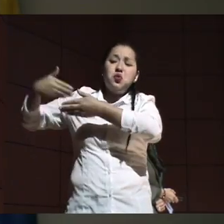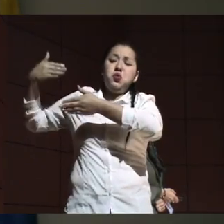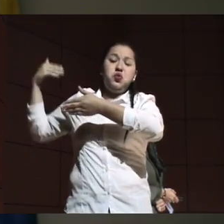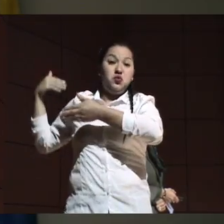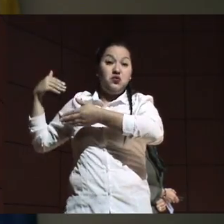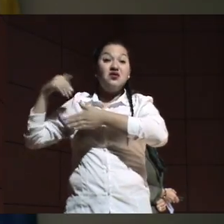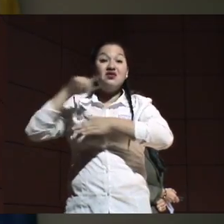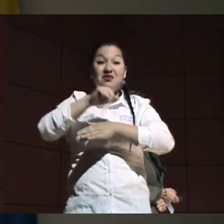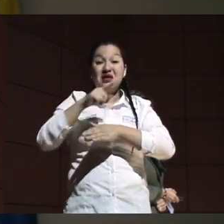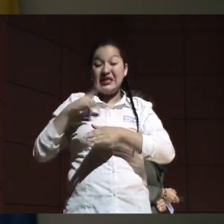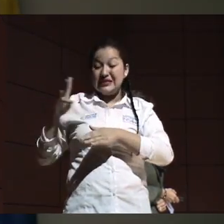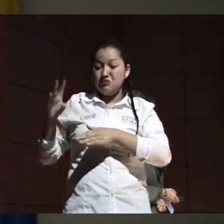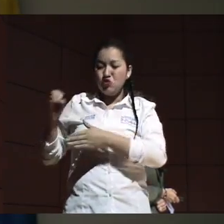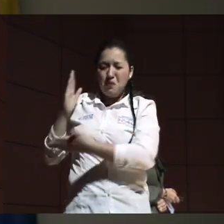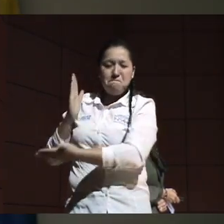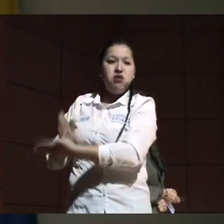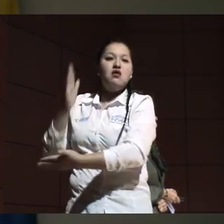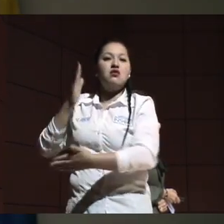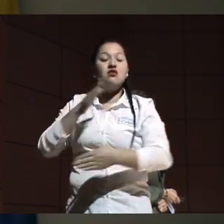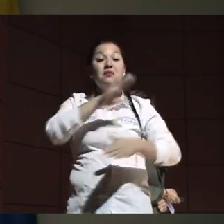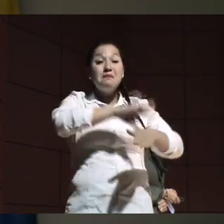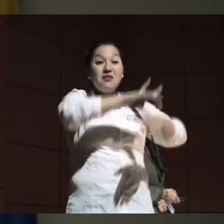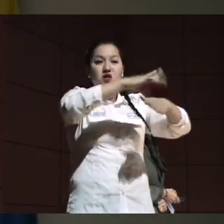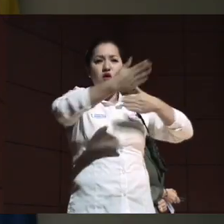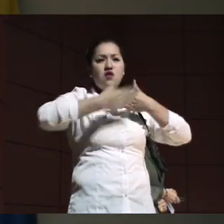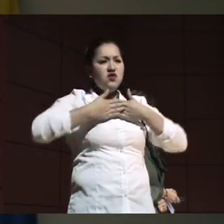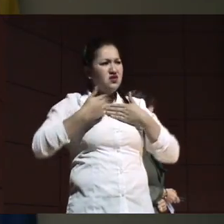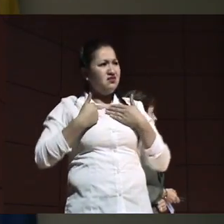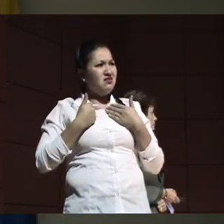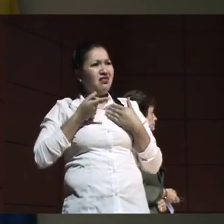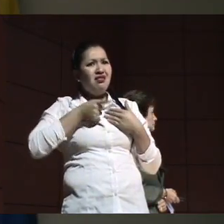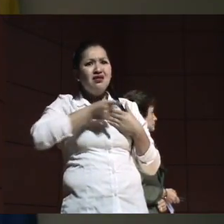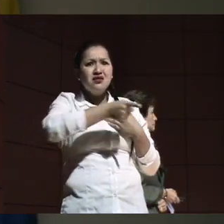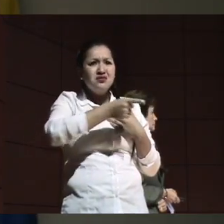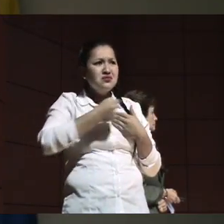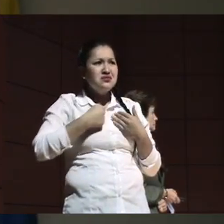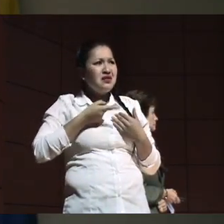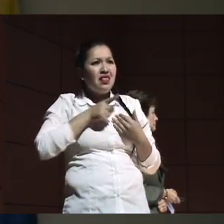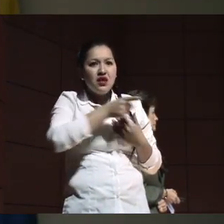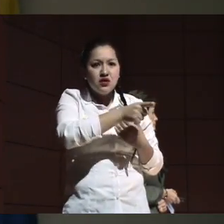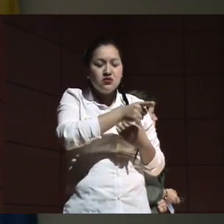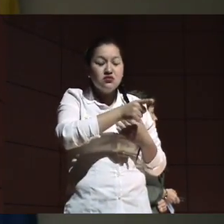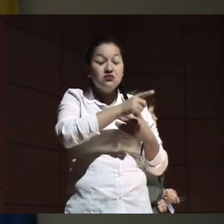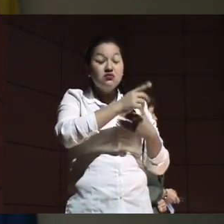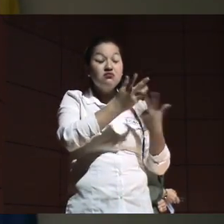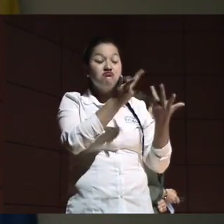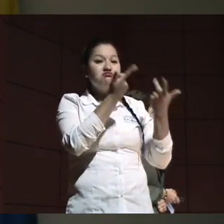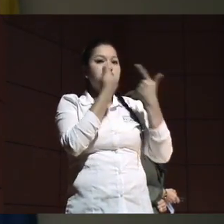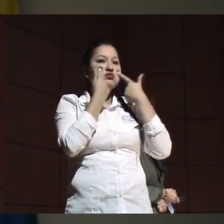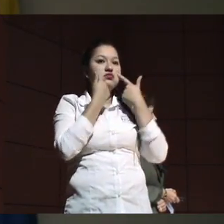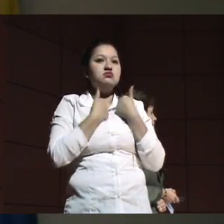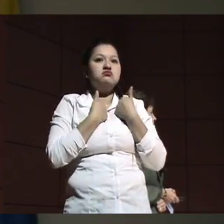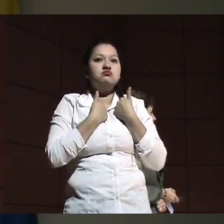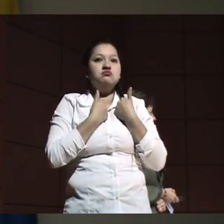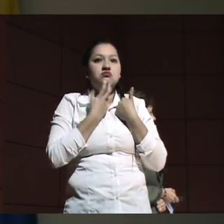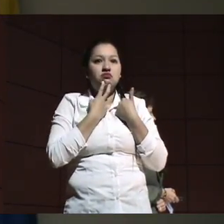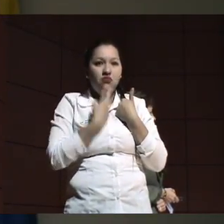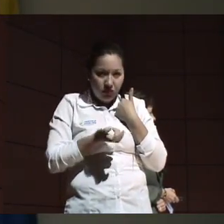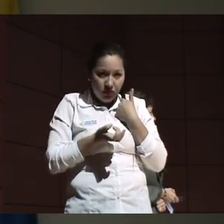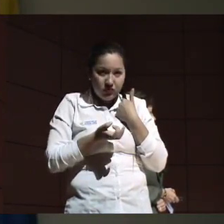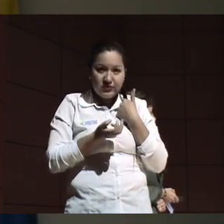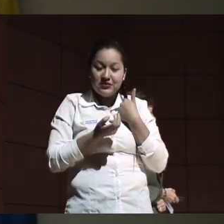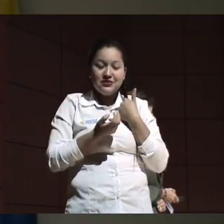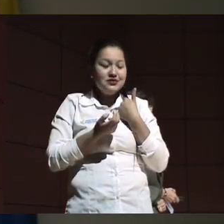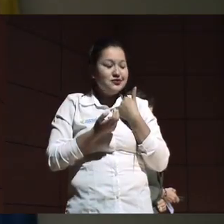sabía qué era. El origen de la enfermedad, aún estando en siglo XXI, es desconocido. Por tanto, la